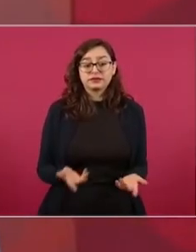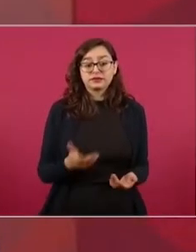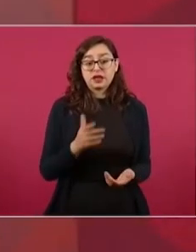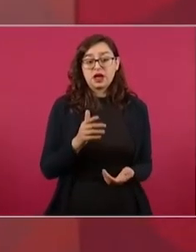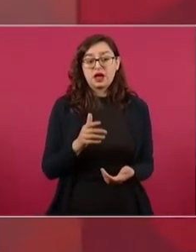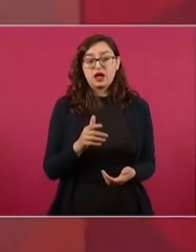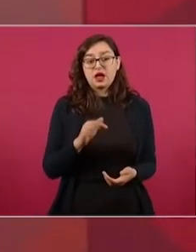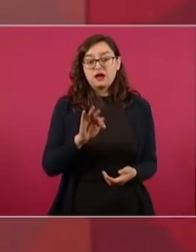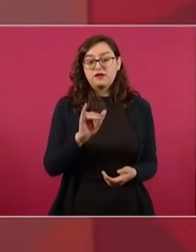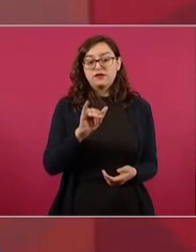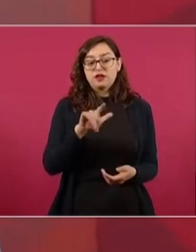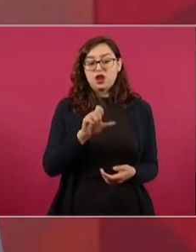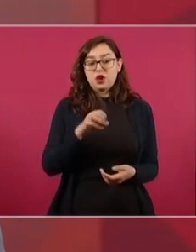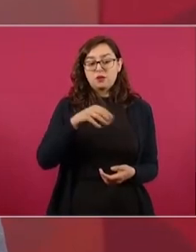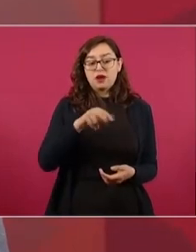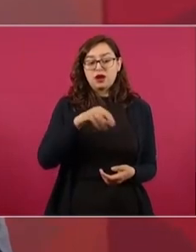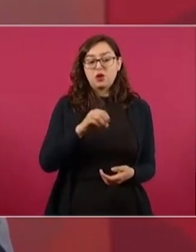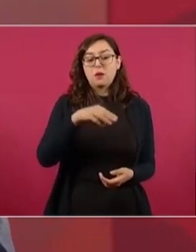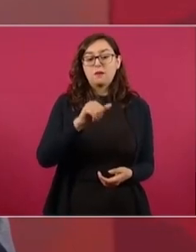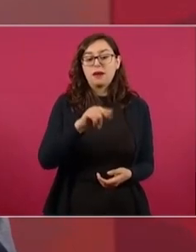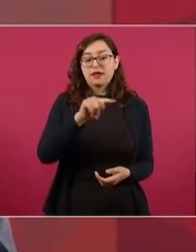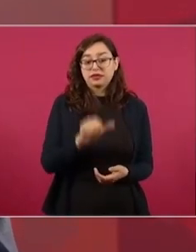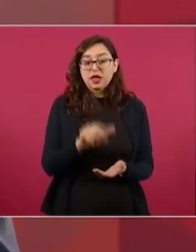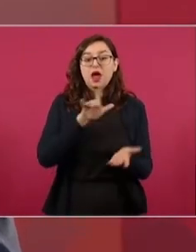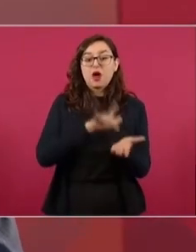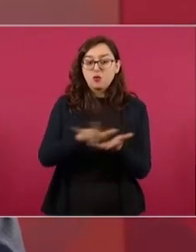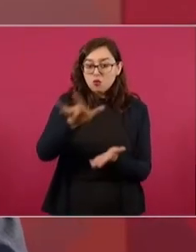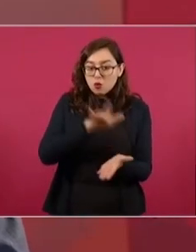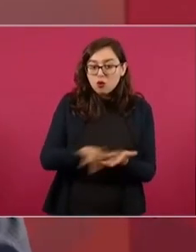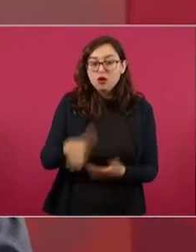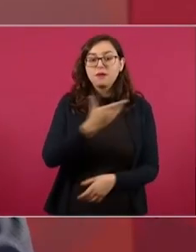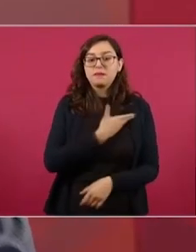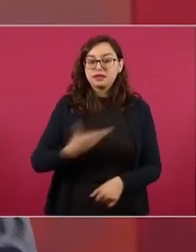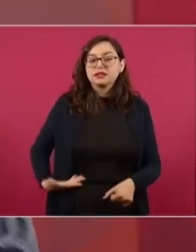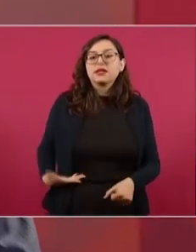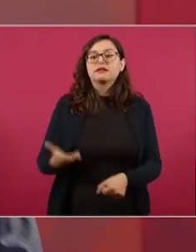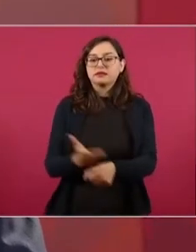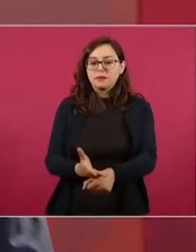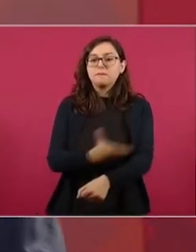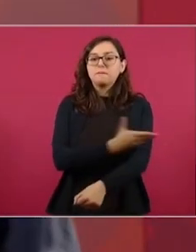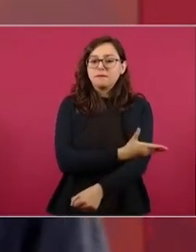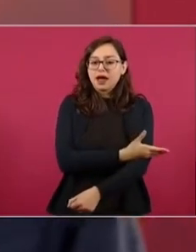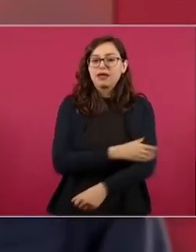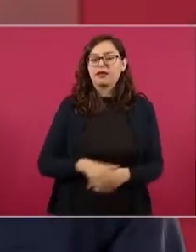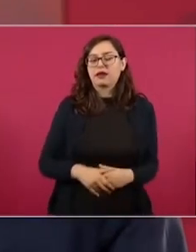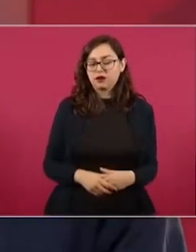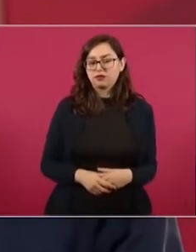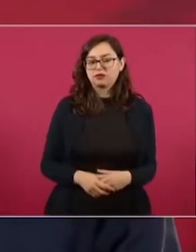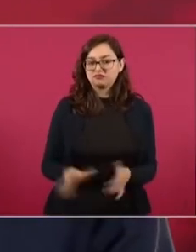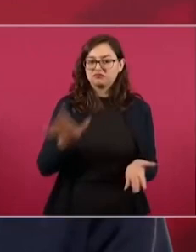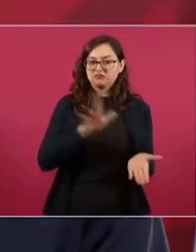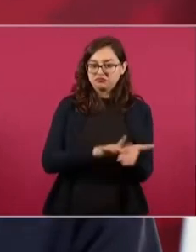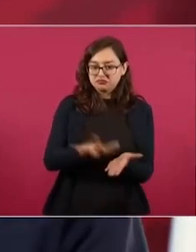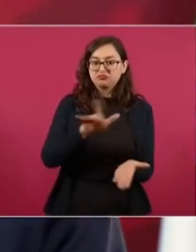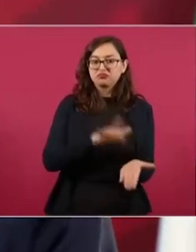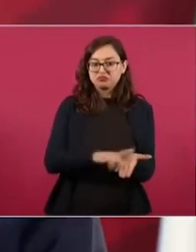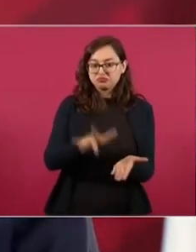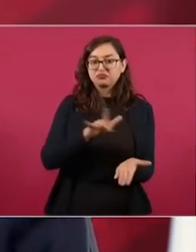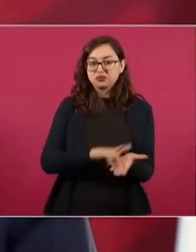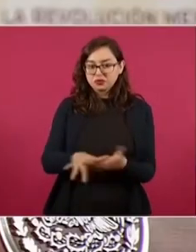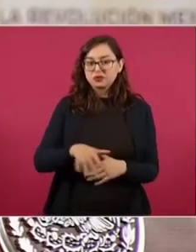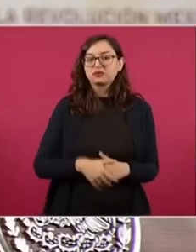y él convocó junto con Madero siendo periodista